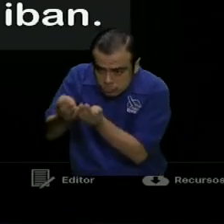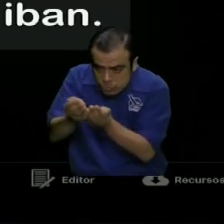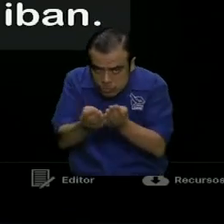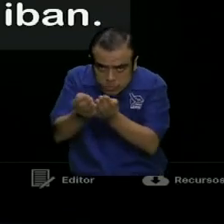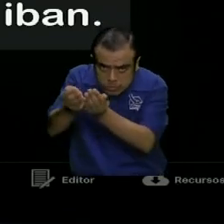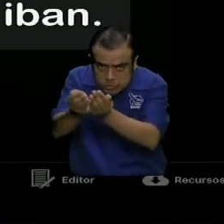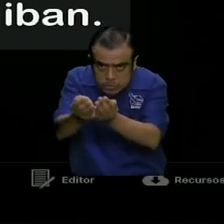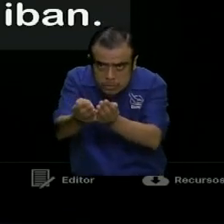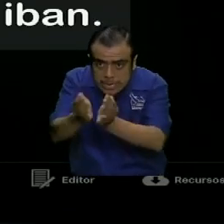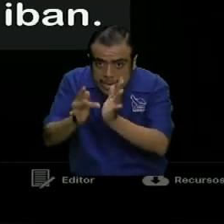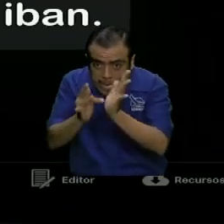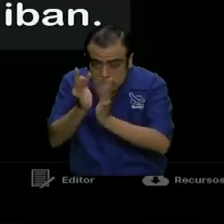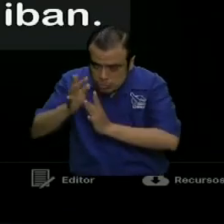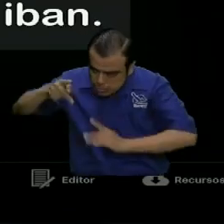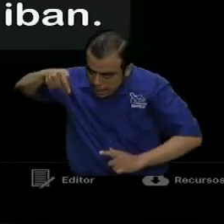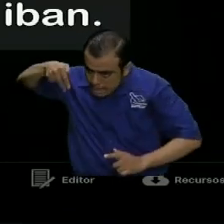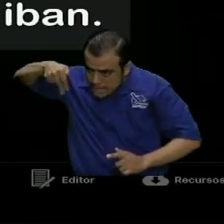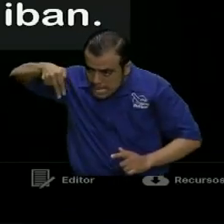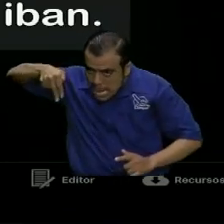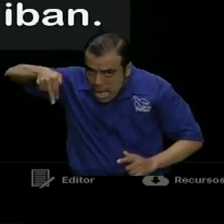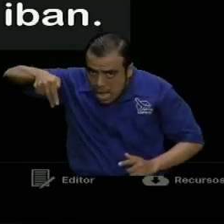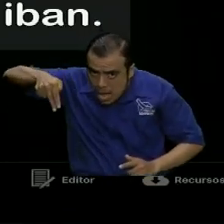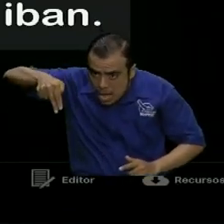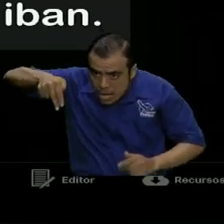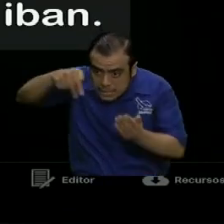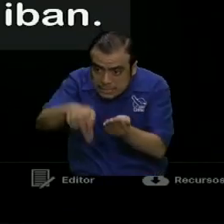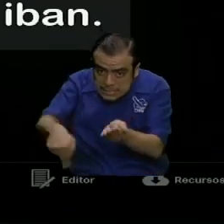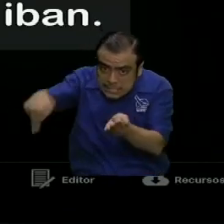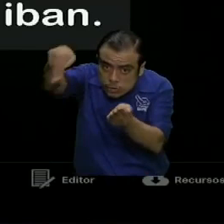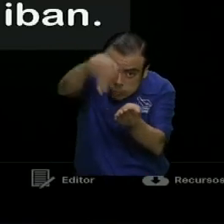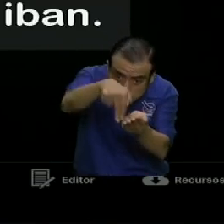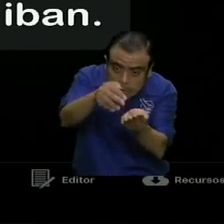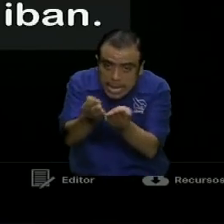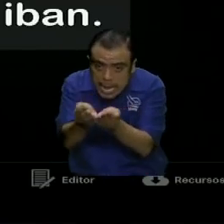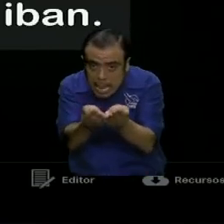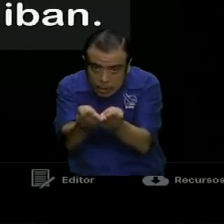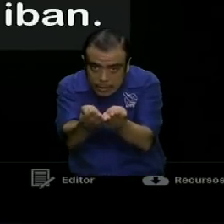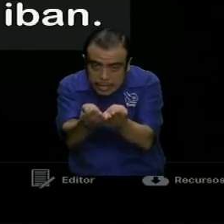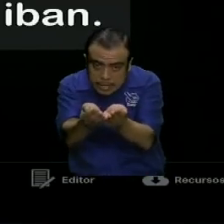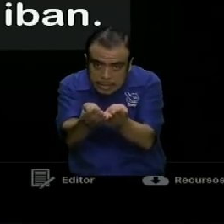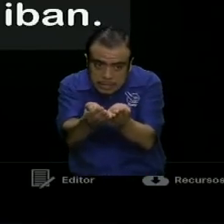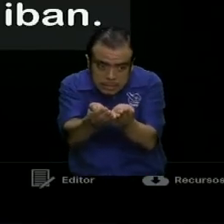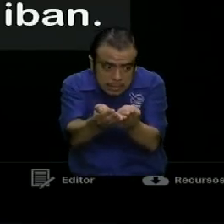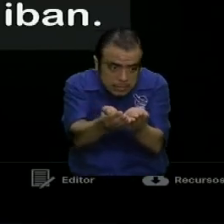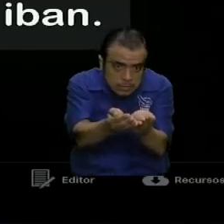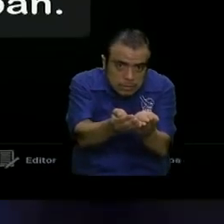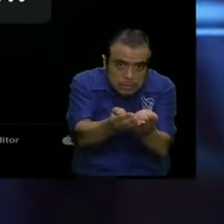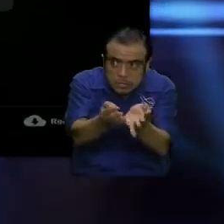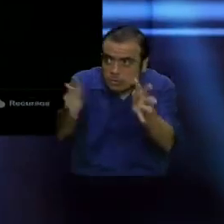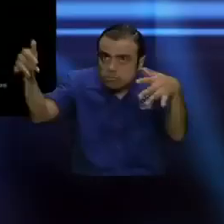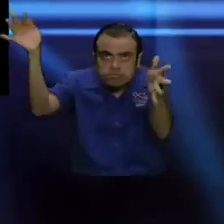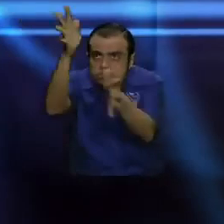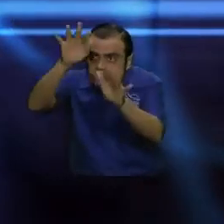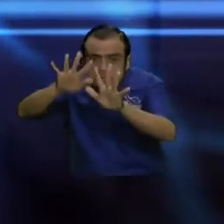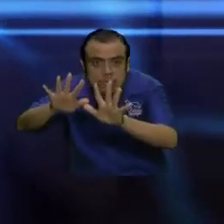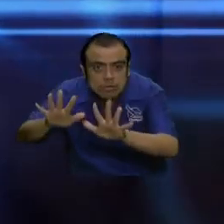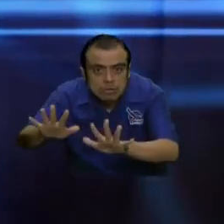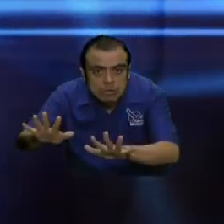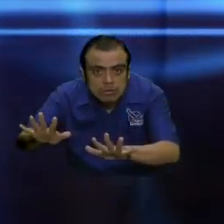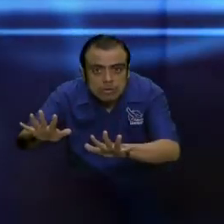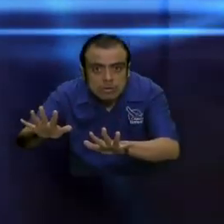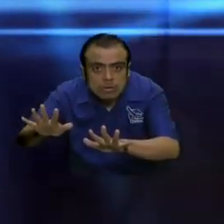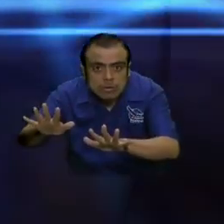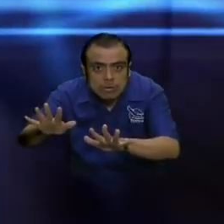Jesús camina sobre las aguas, se sube a la barca y solo se subió, se calmaron los vientos y de